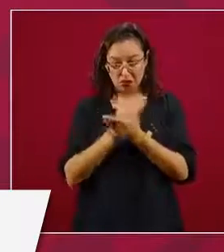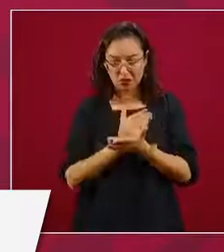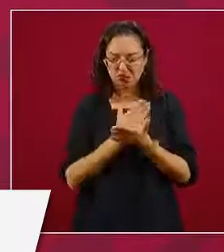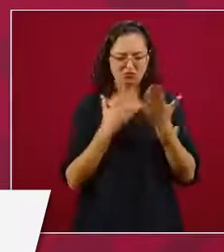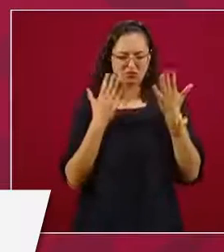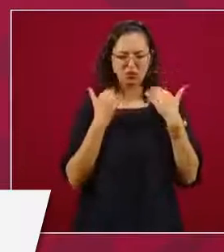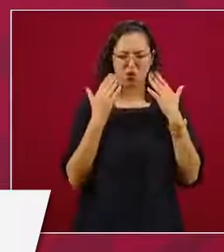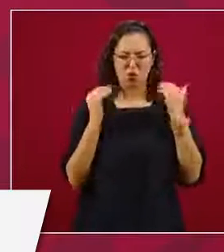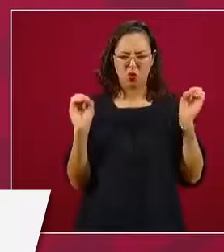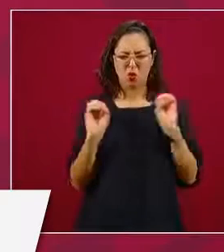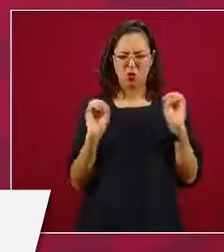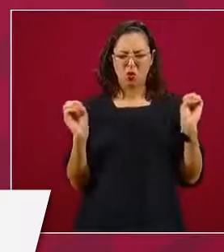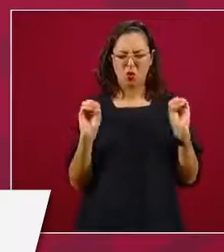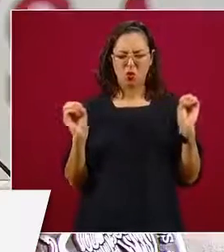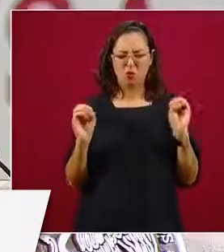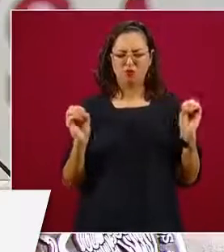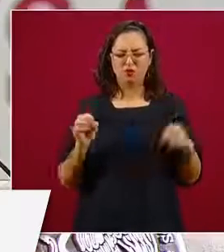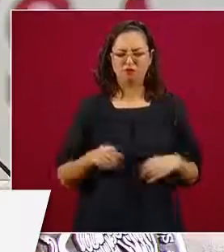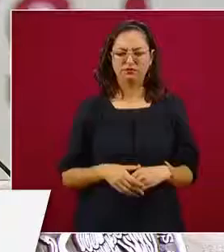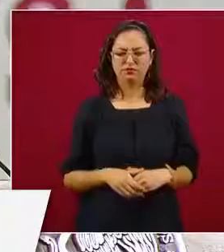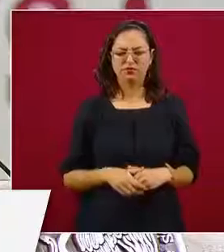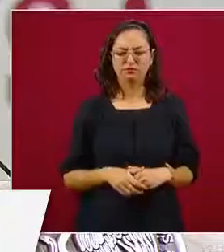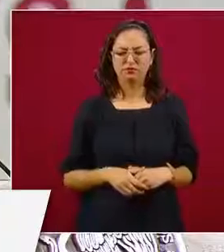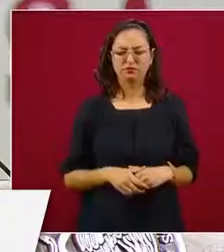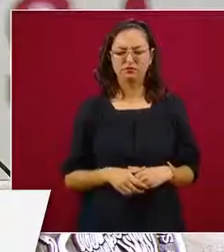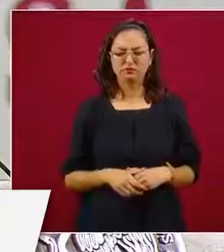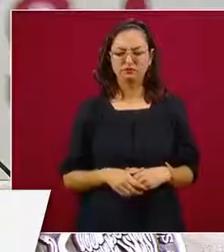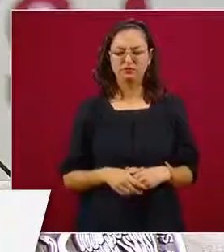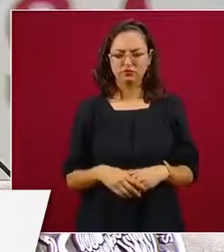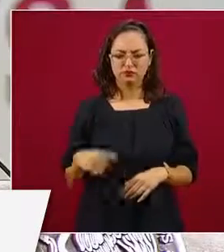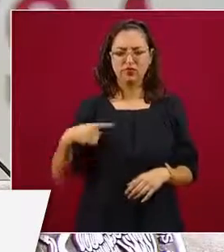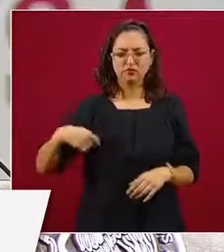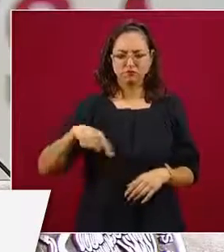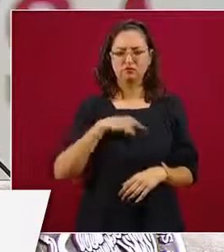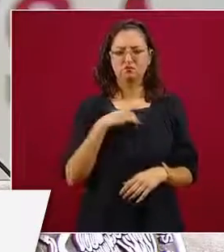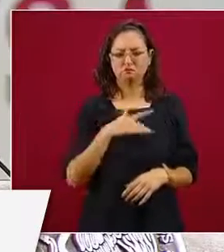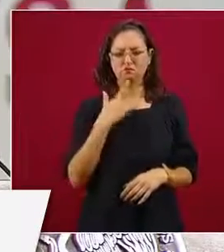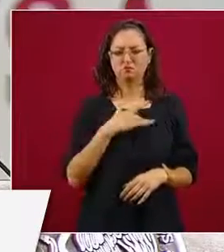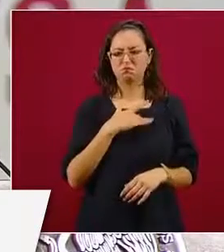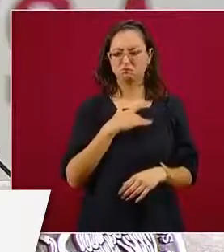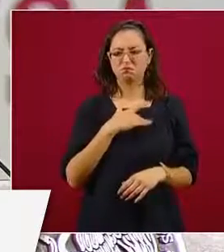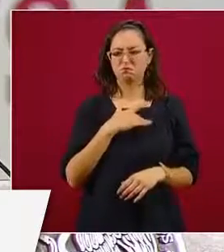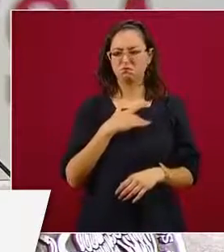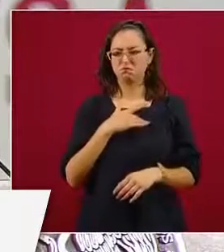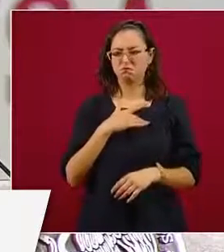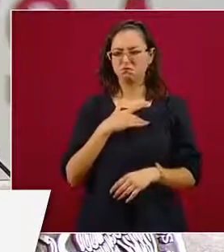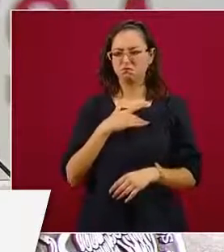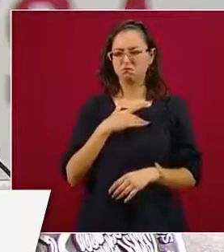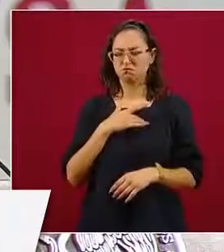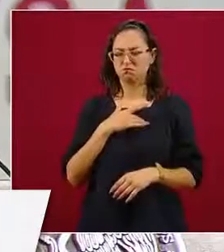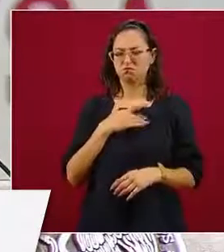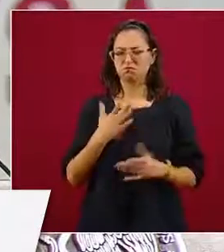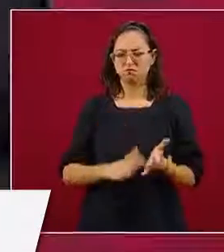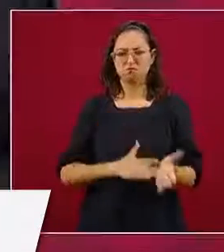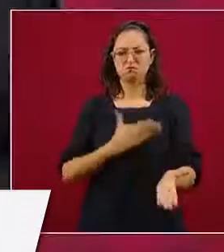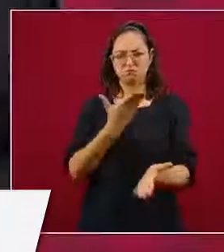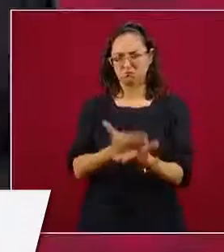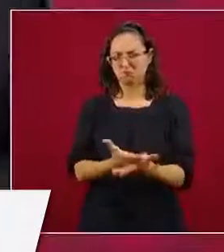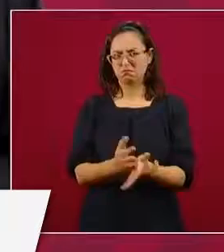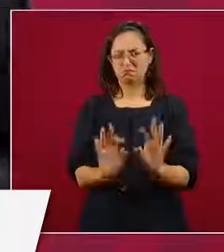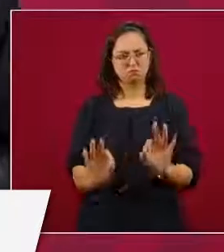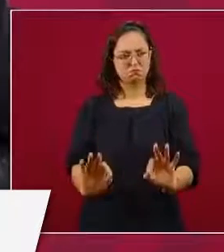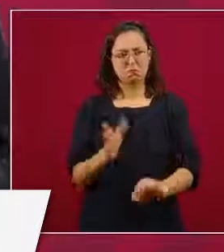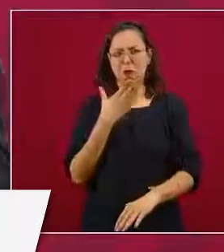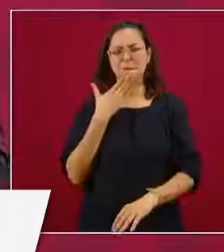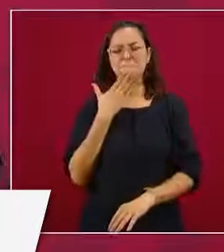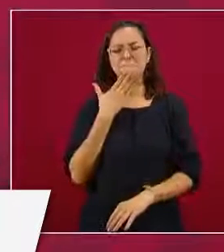nosotros vimos bien la propuesta del